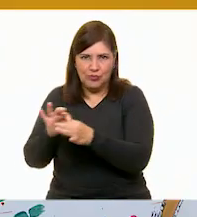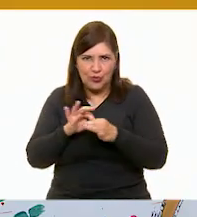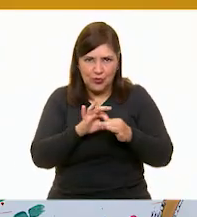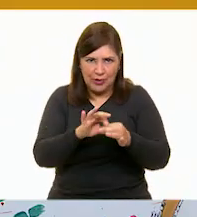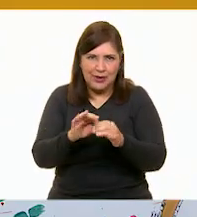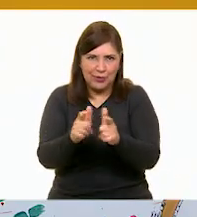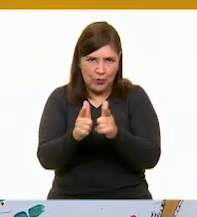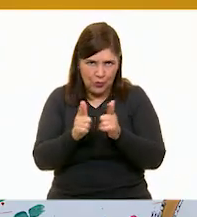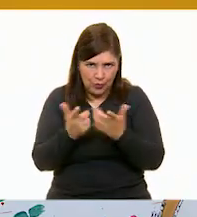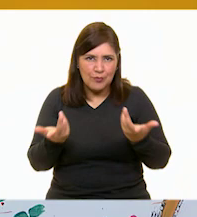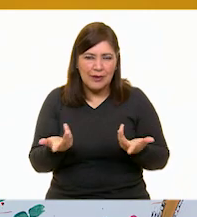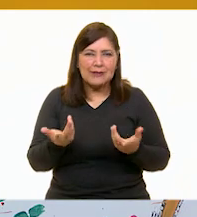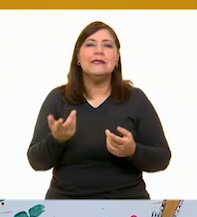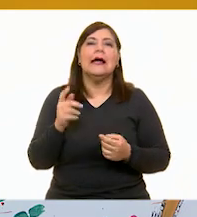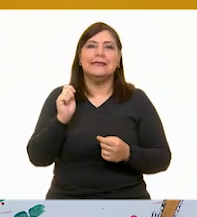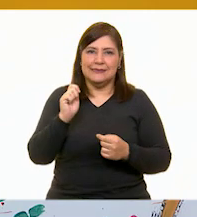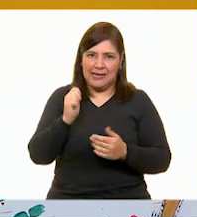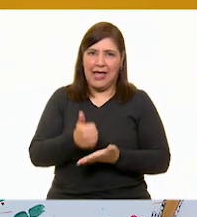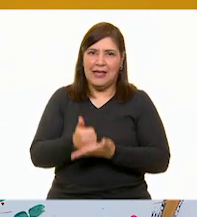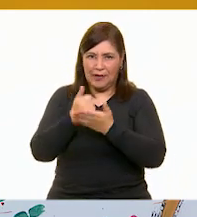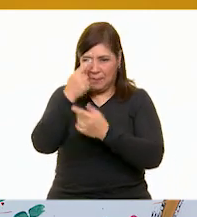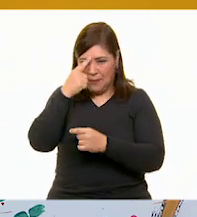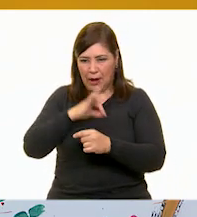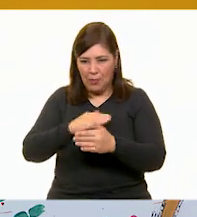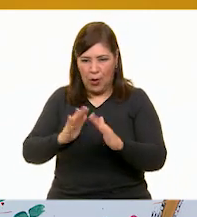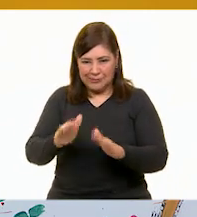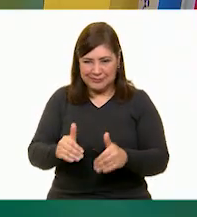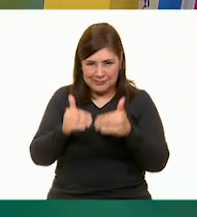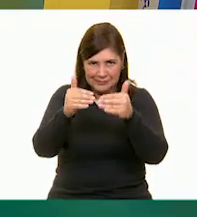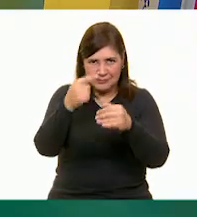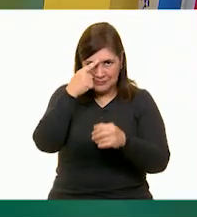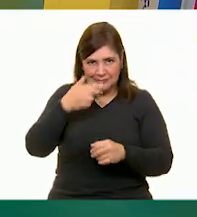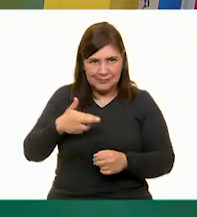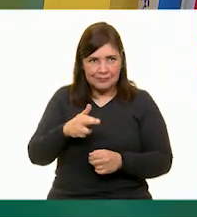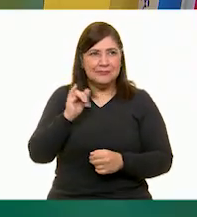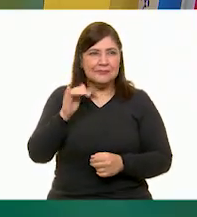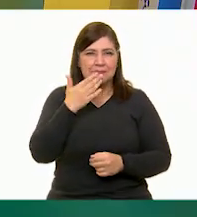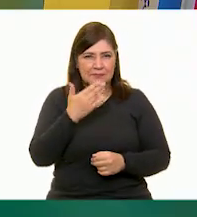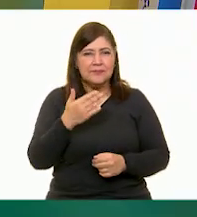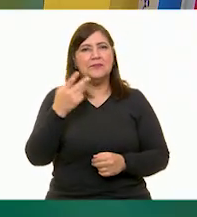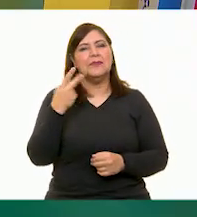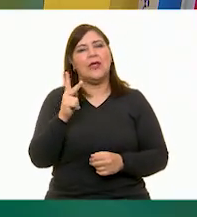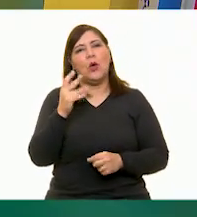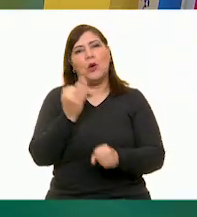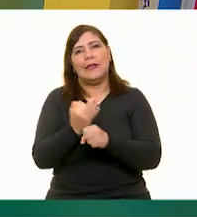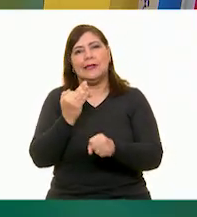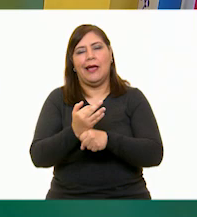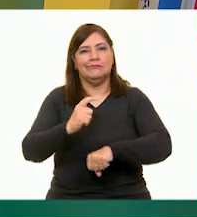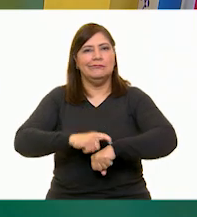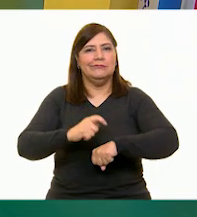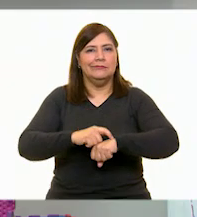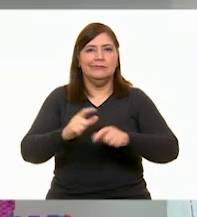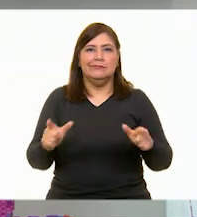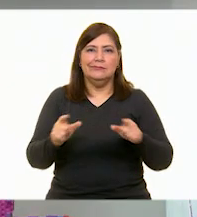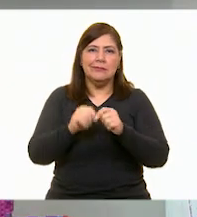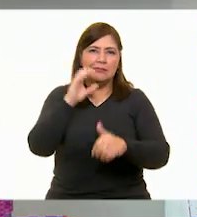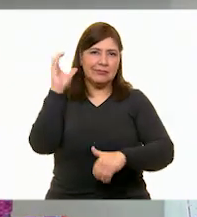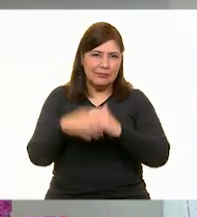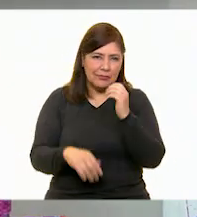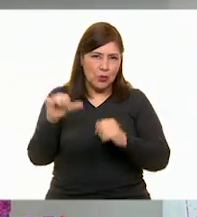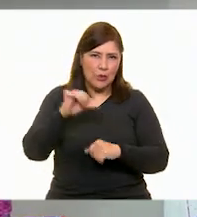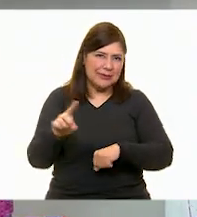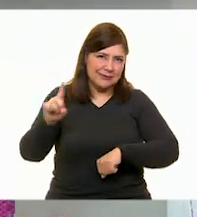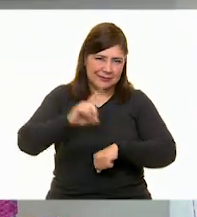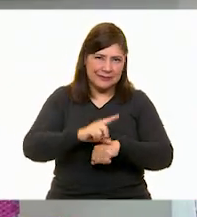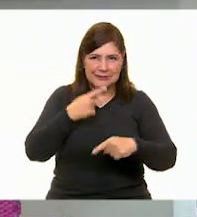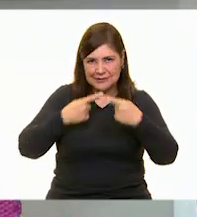y le ayudaremos a cruzar el río exactamente Panchito, pero por desgracia el tiempo se nos terminó el día de